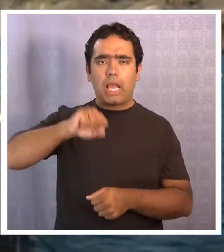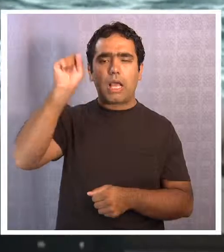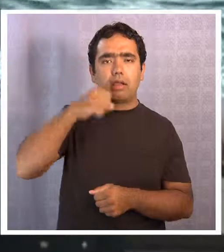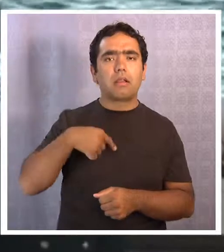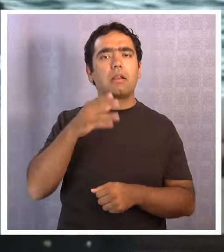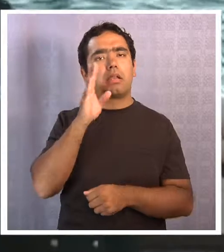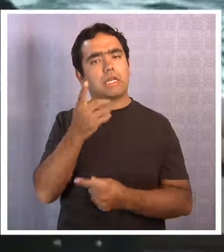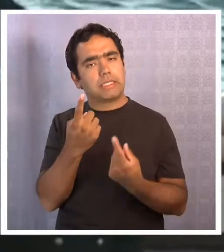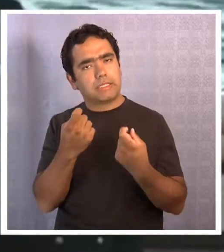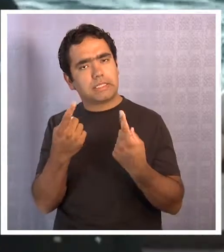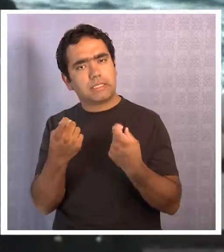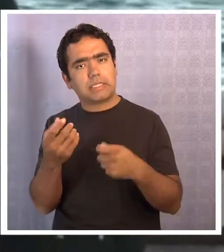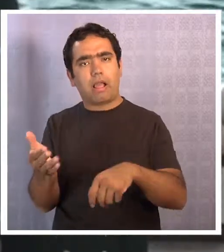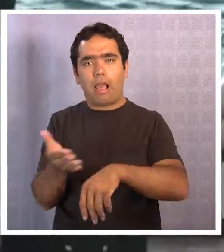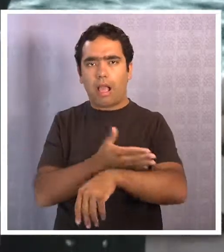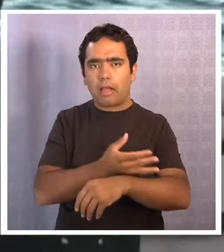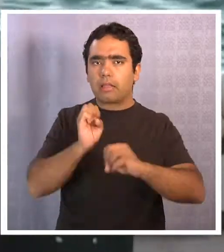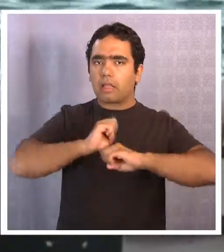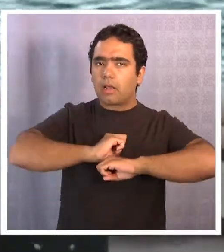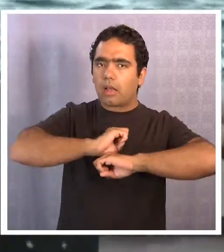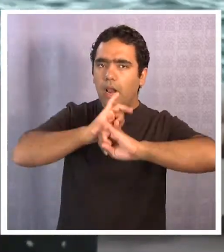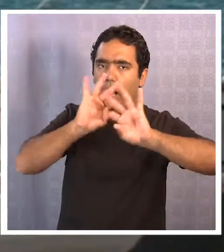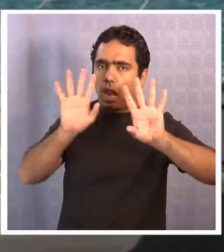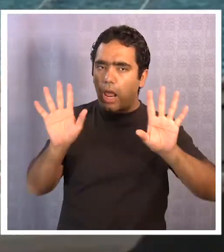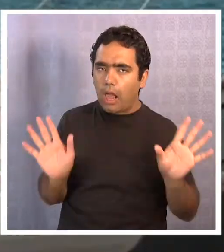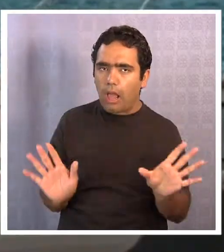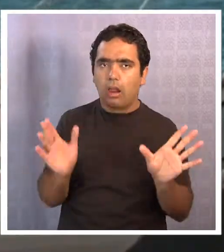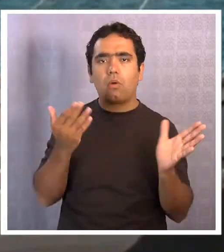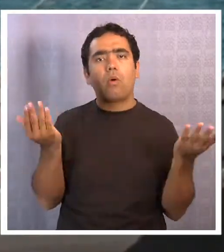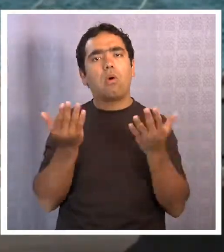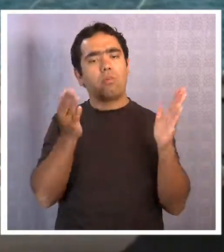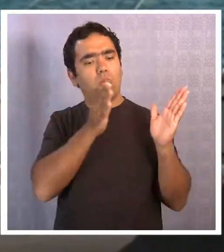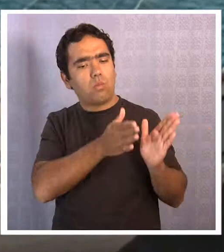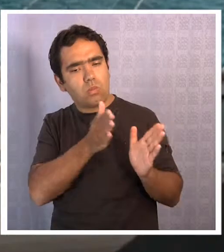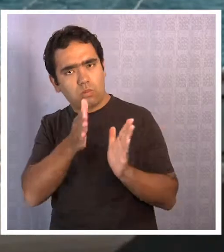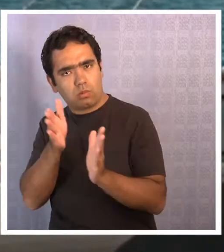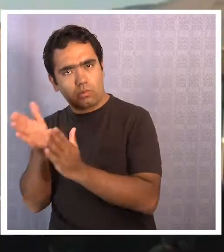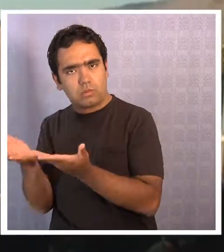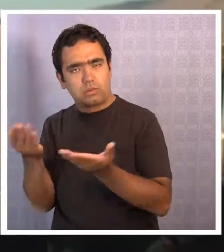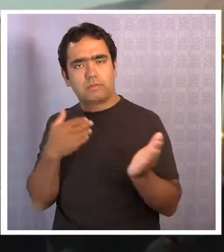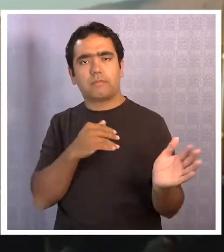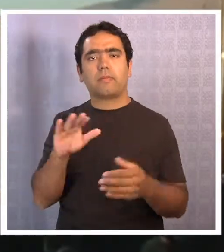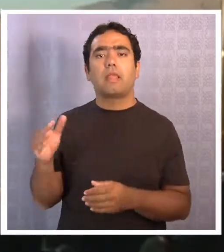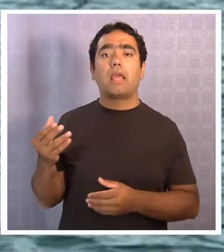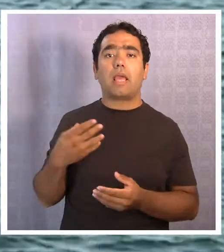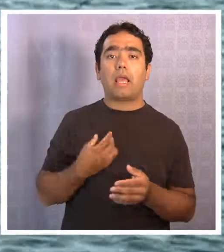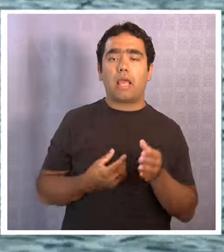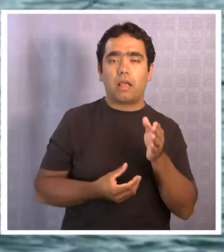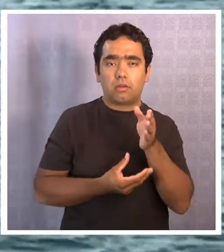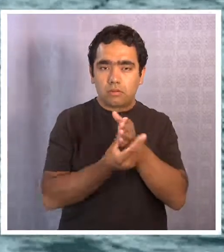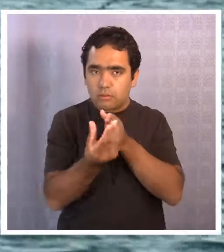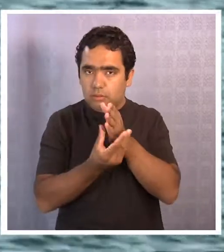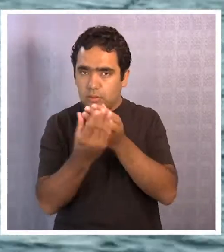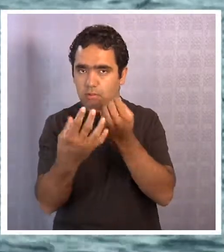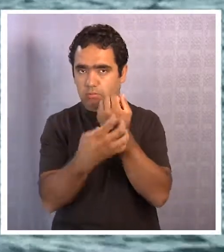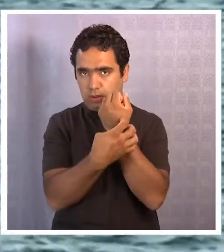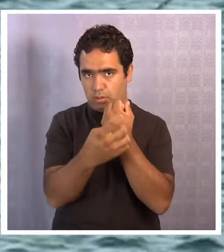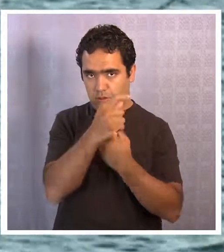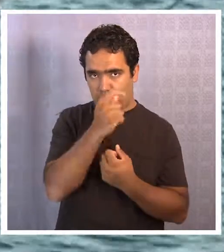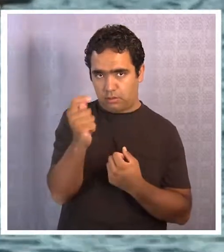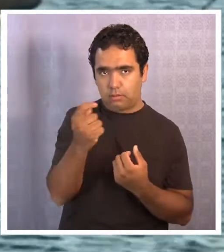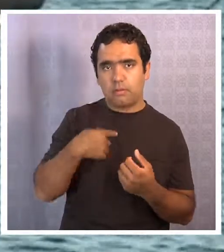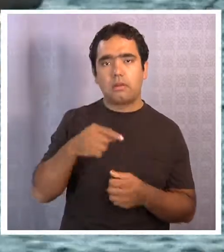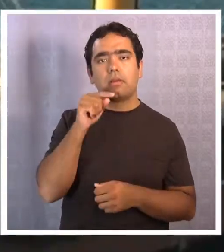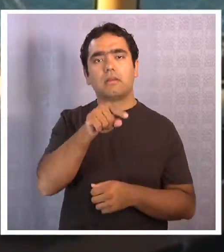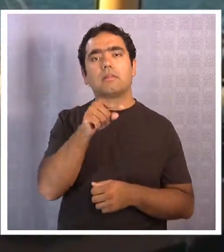necesitan tener una claridad sobre el proceder Desde el consejo regional